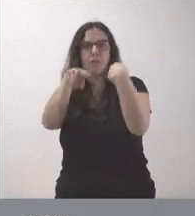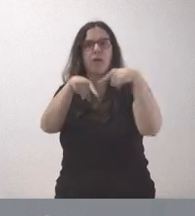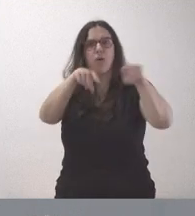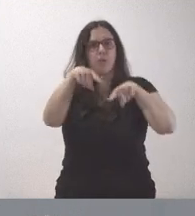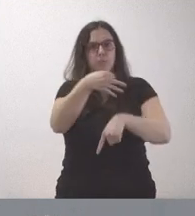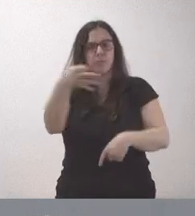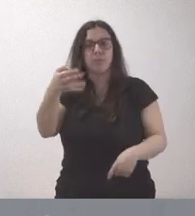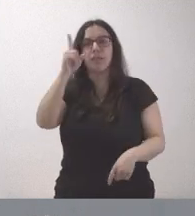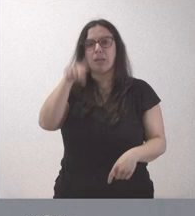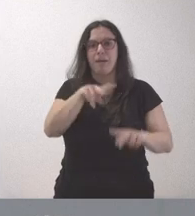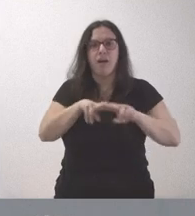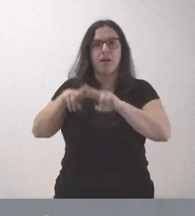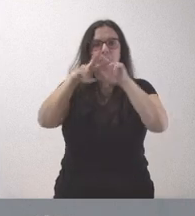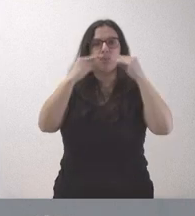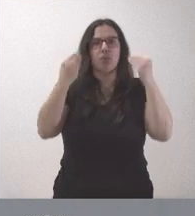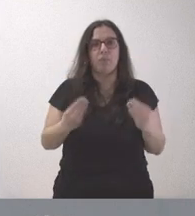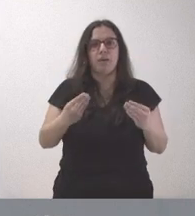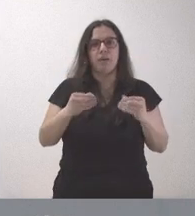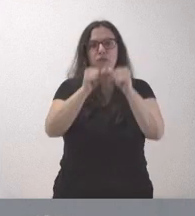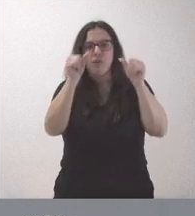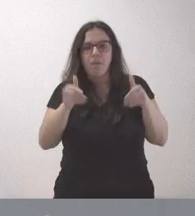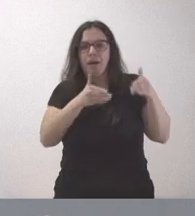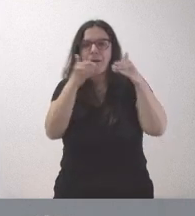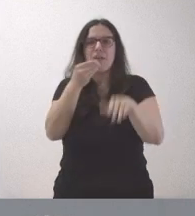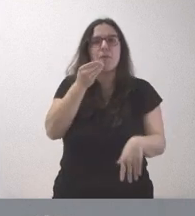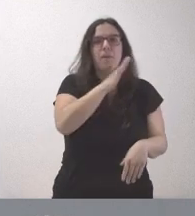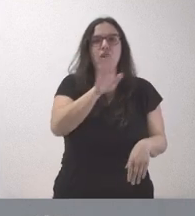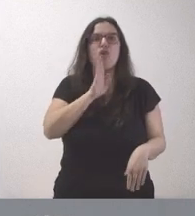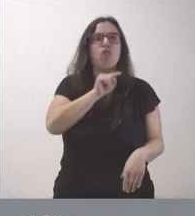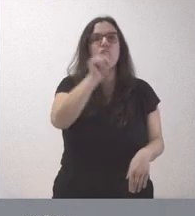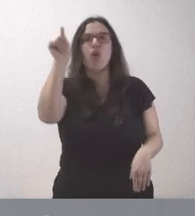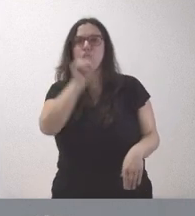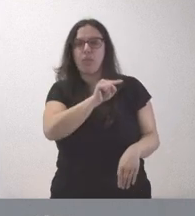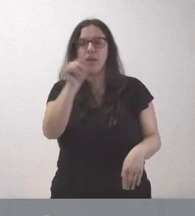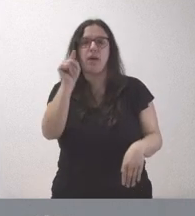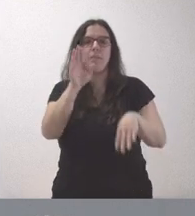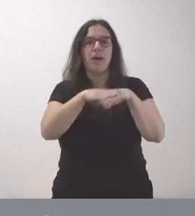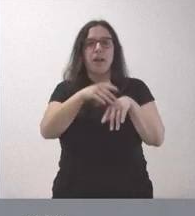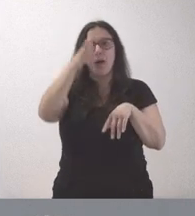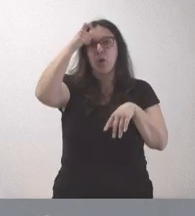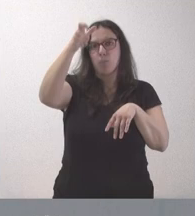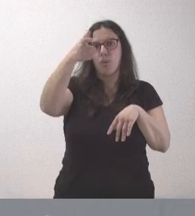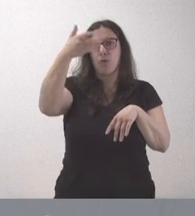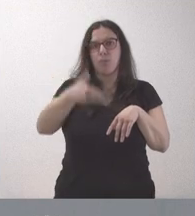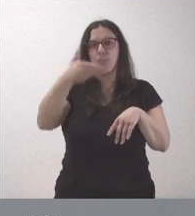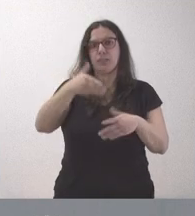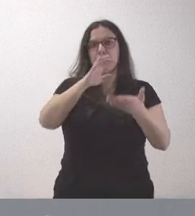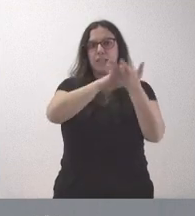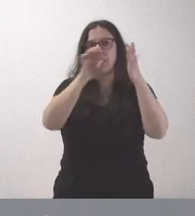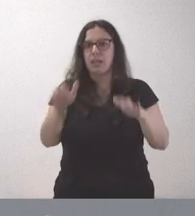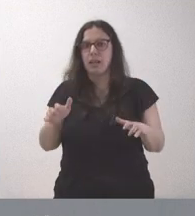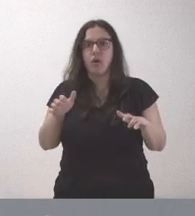analizando bien cuál es el mejor trayecto, la mejor ubicación, que ningún municipio importante de Castilla y León se quede sin